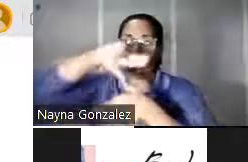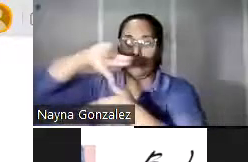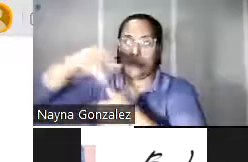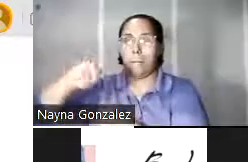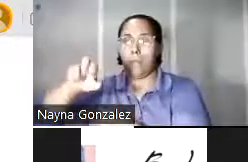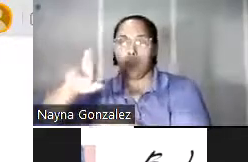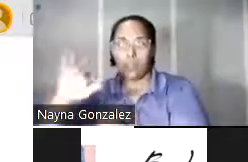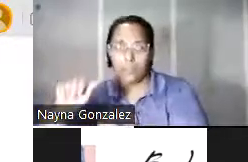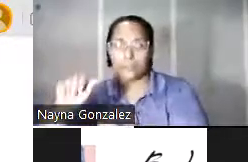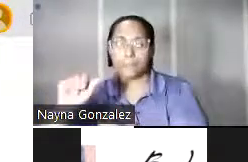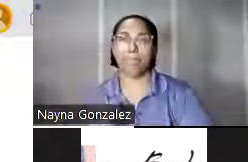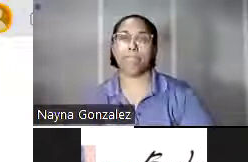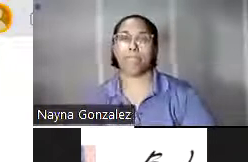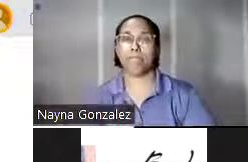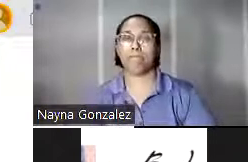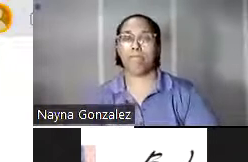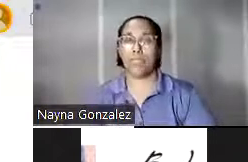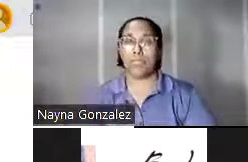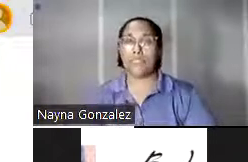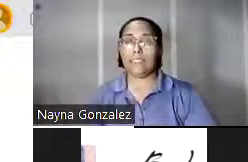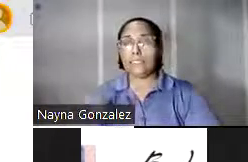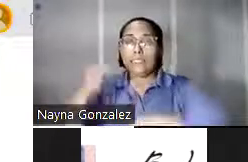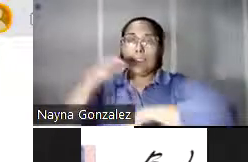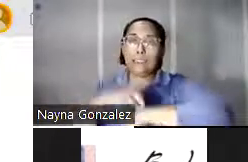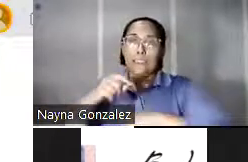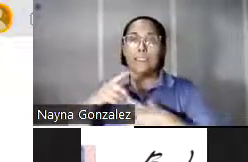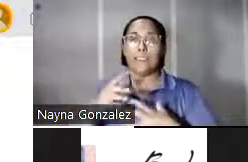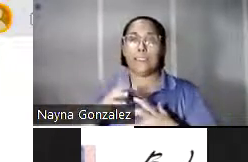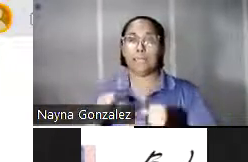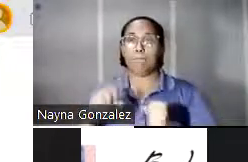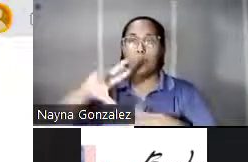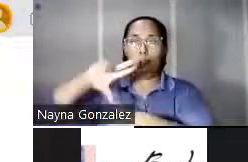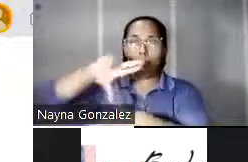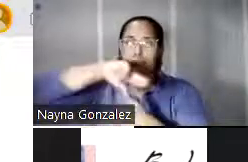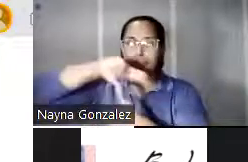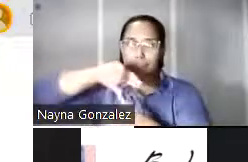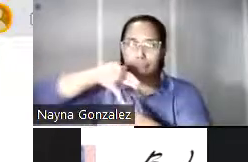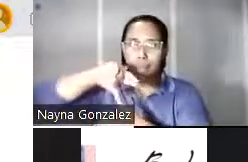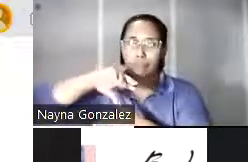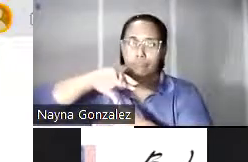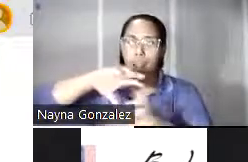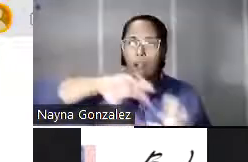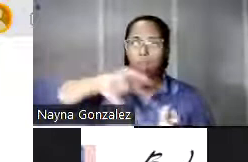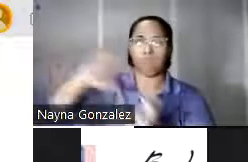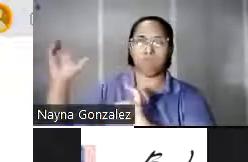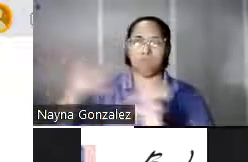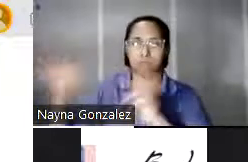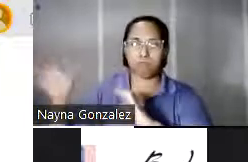En la resaca de este fenómeno atmosférico en Puerto Rico, los